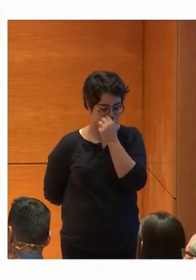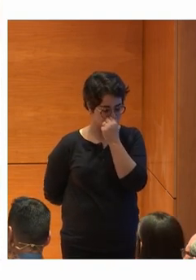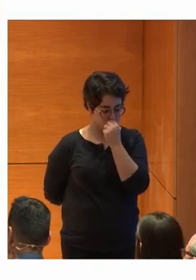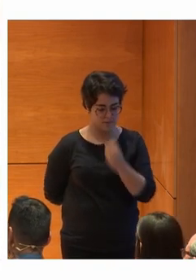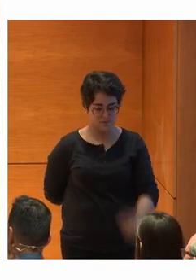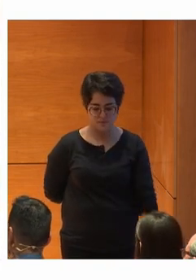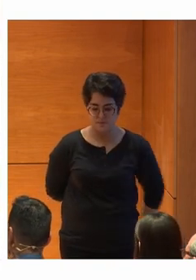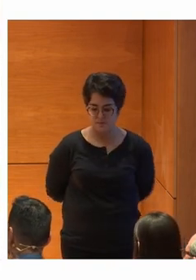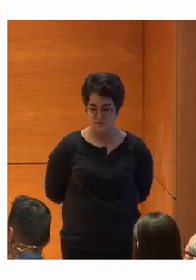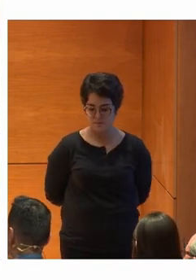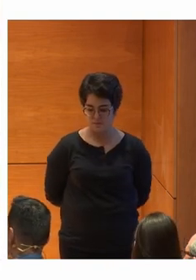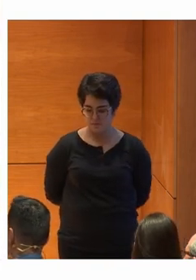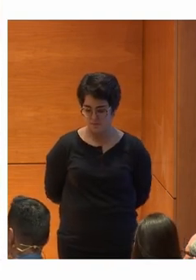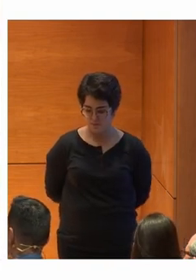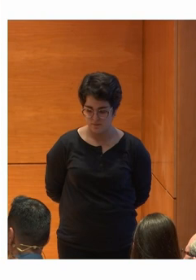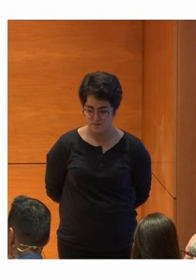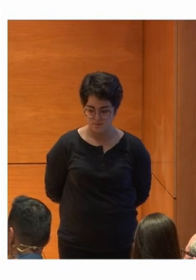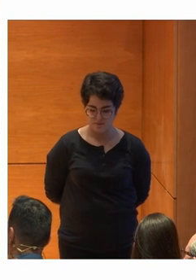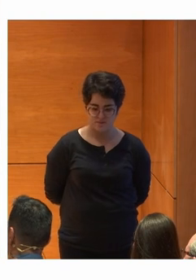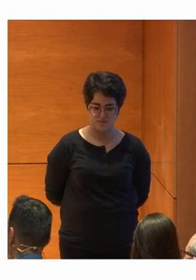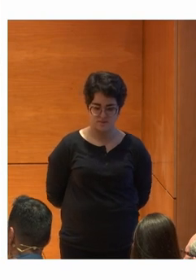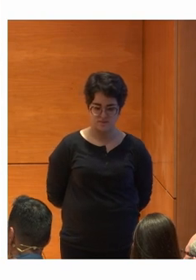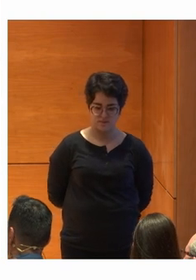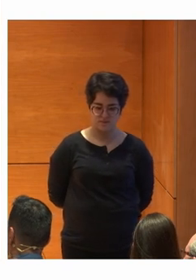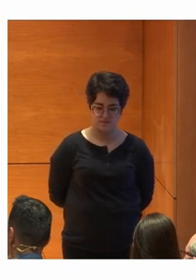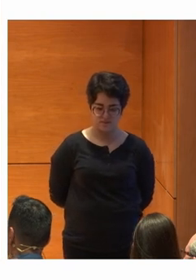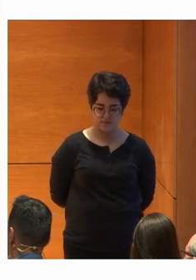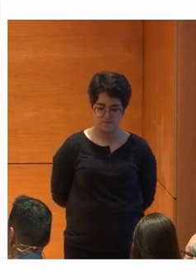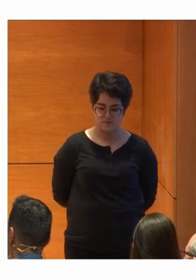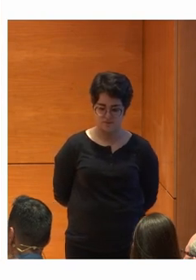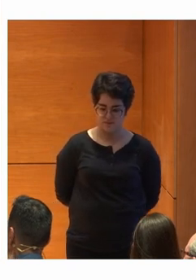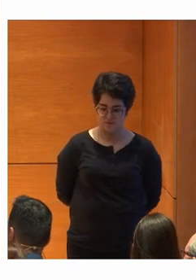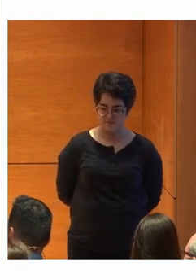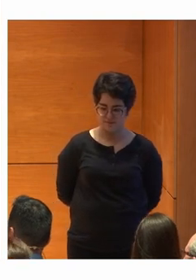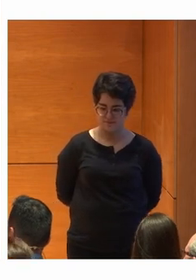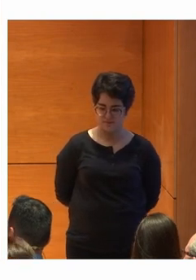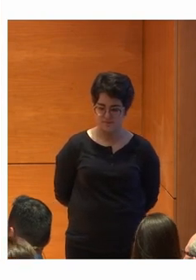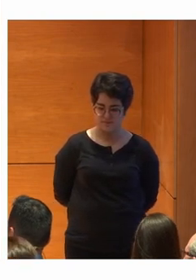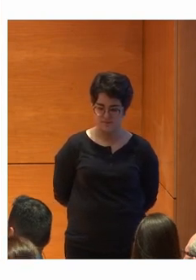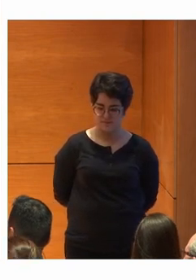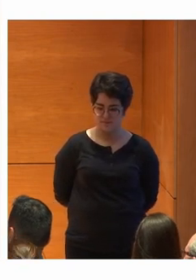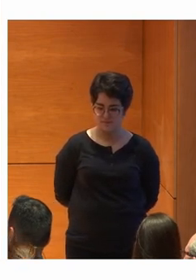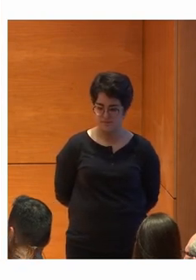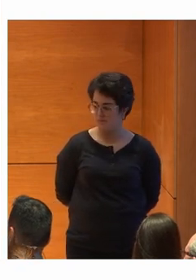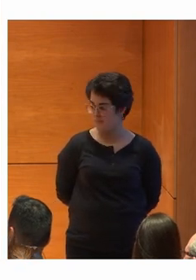Es decir No tenemos Ah, y mañana ¿Qué comemos? Tomillo Ajo